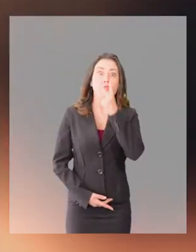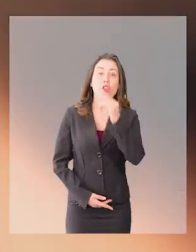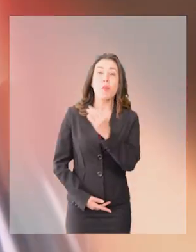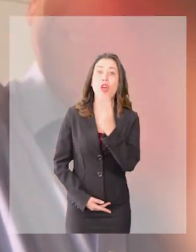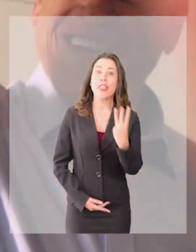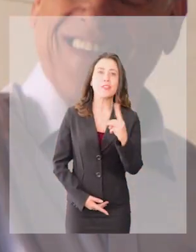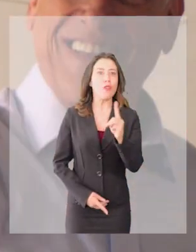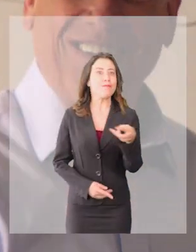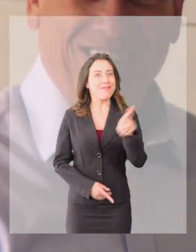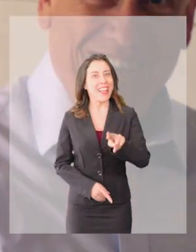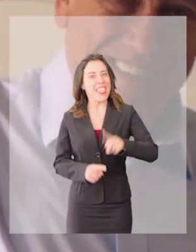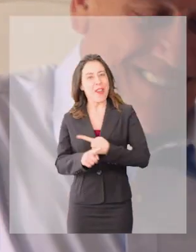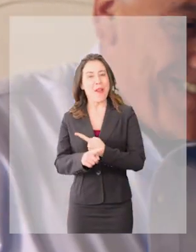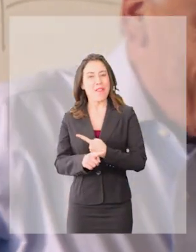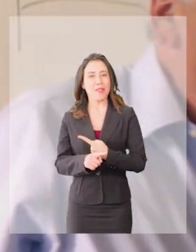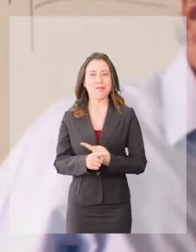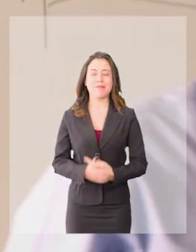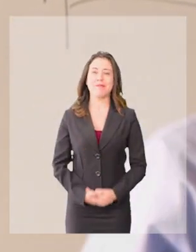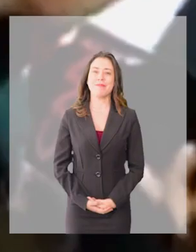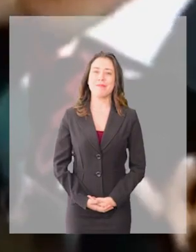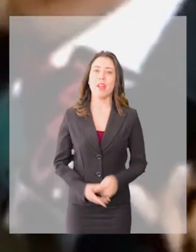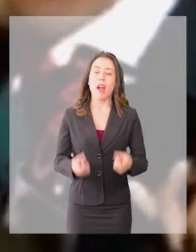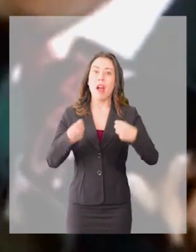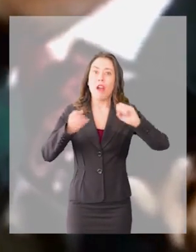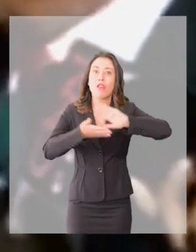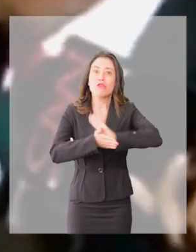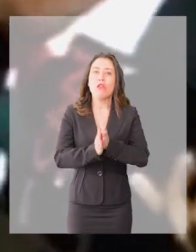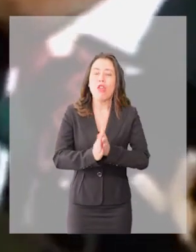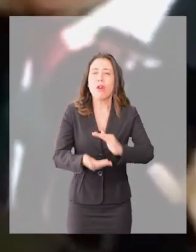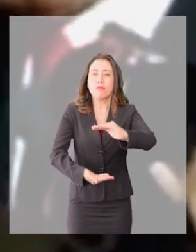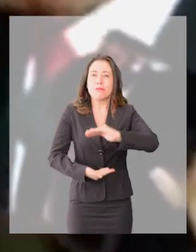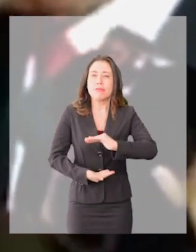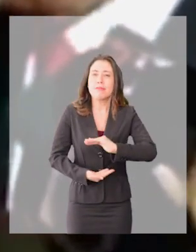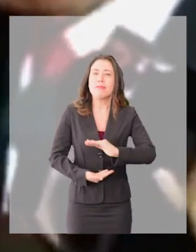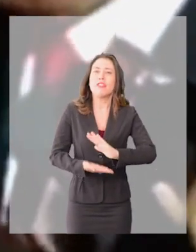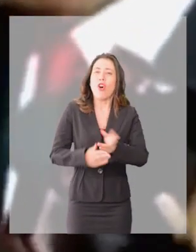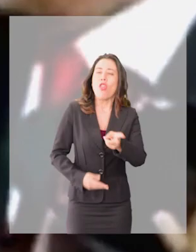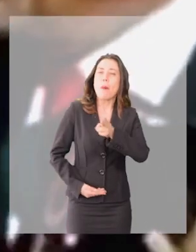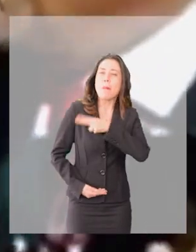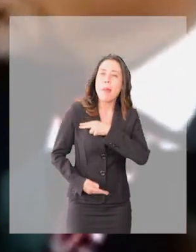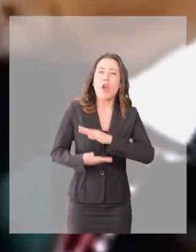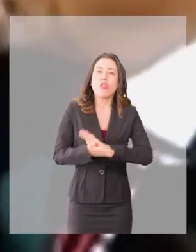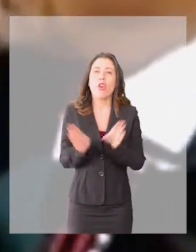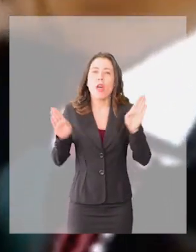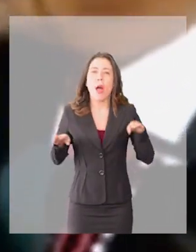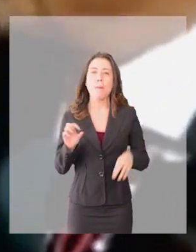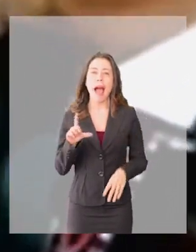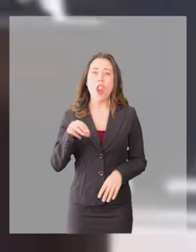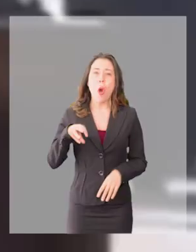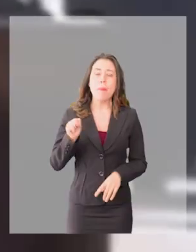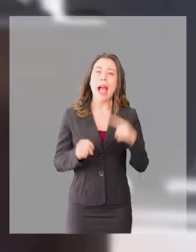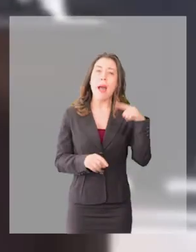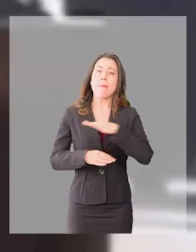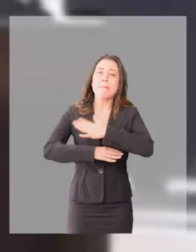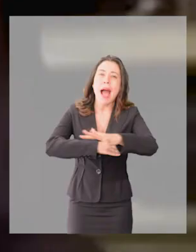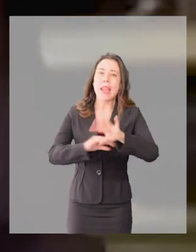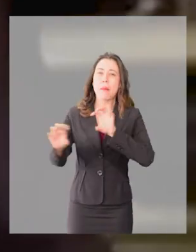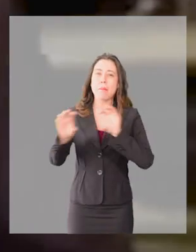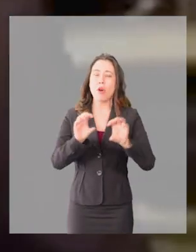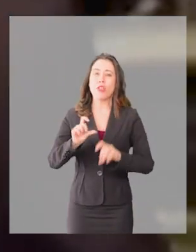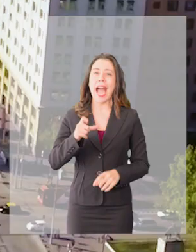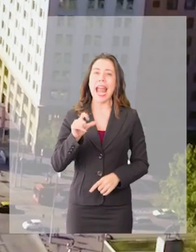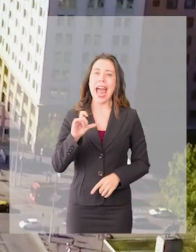No salió el 3, fíjese, de nuevo. Muy alto. Y que se llevó todas las antorchas, todos los premios, todas las palomas. Parepoto,